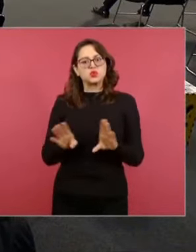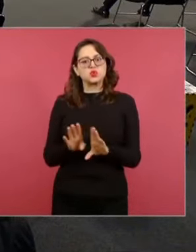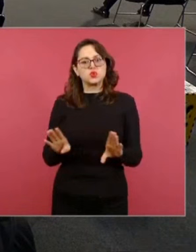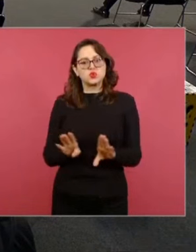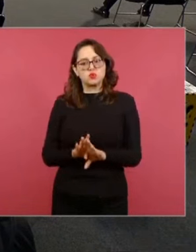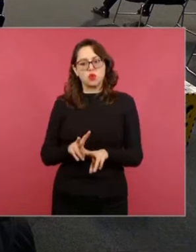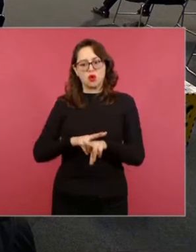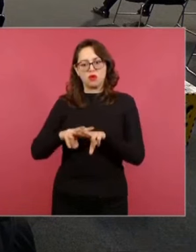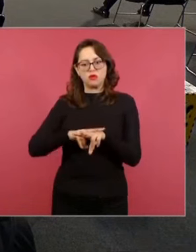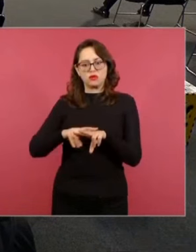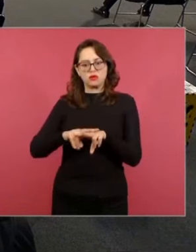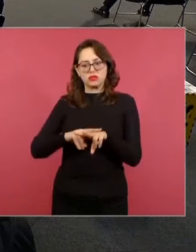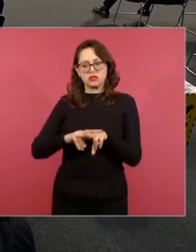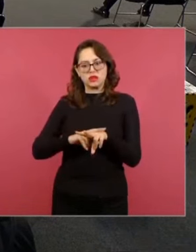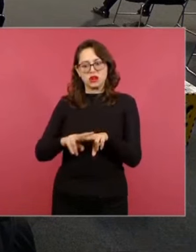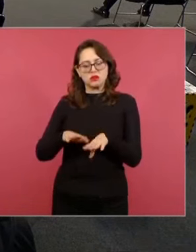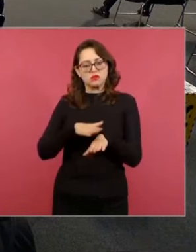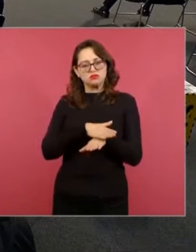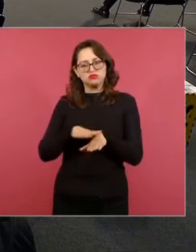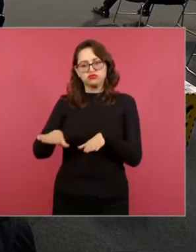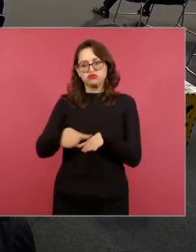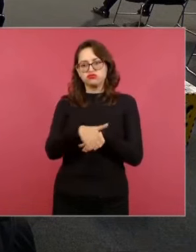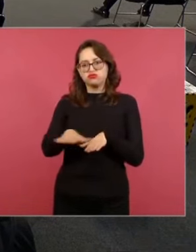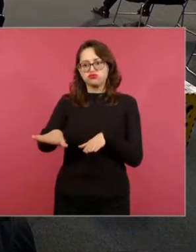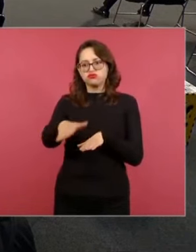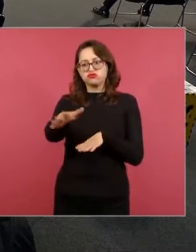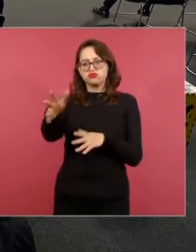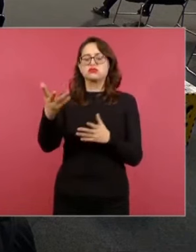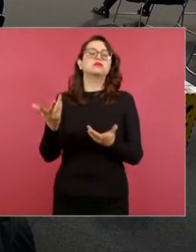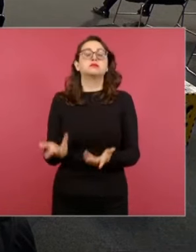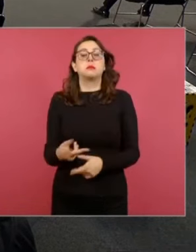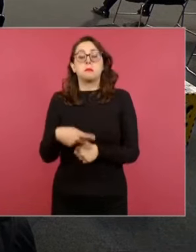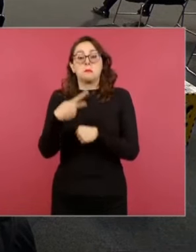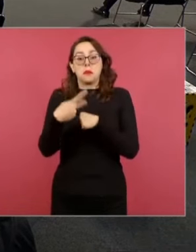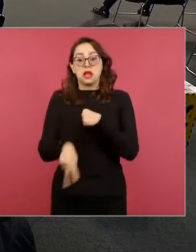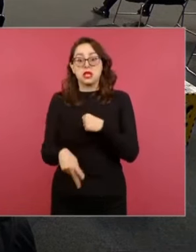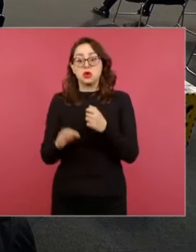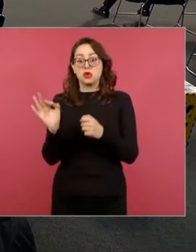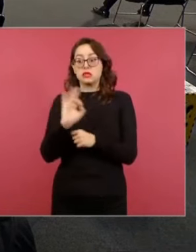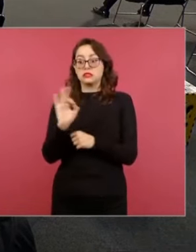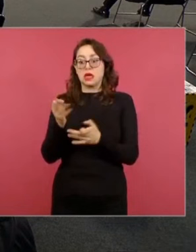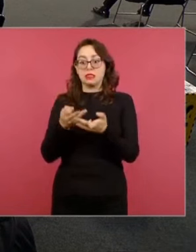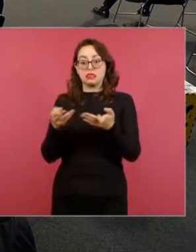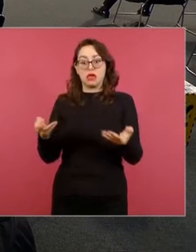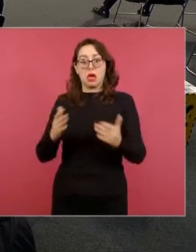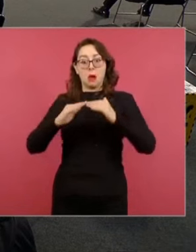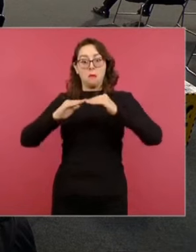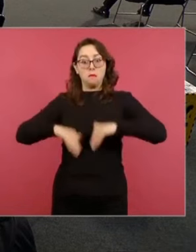del tren sobre esta ruta? ¿Existe algún riesgo de hundimiento?